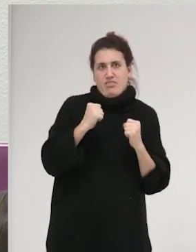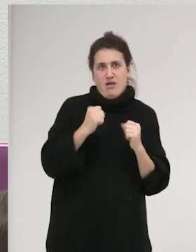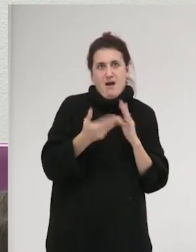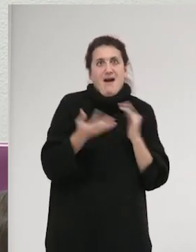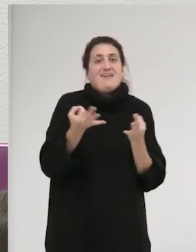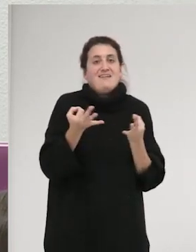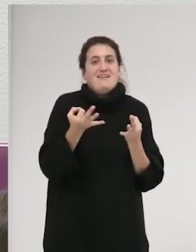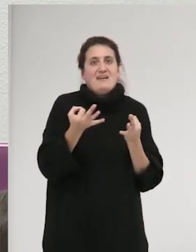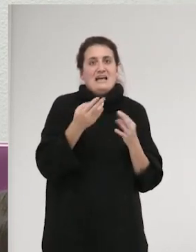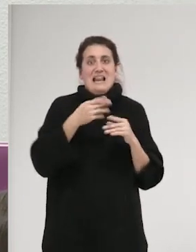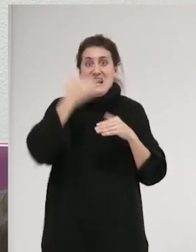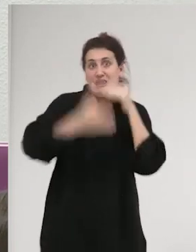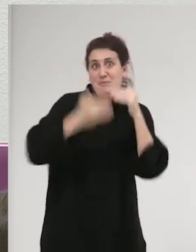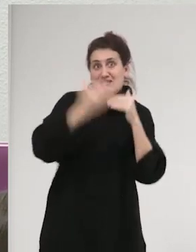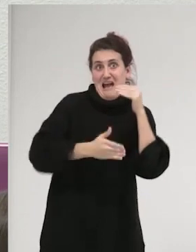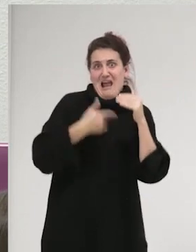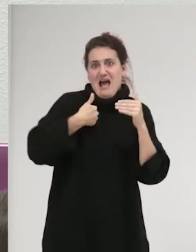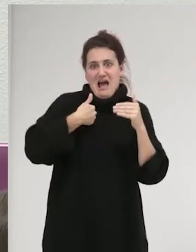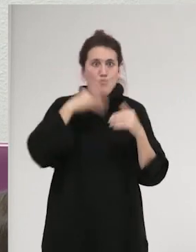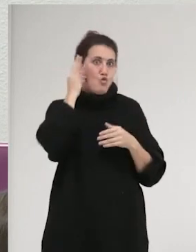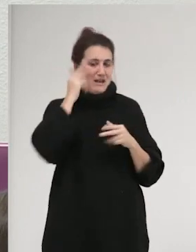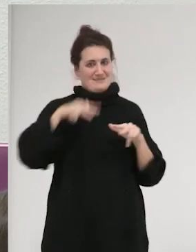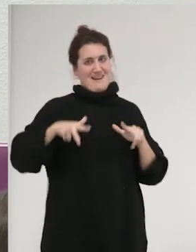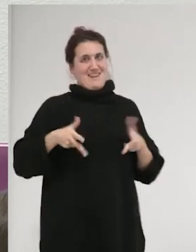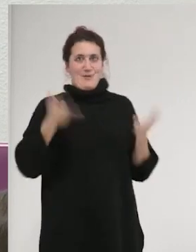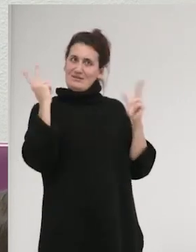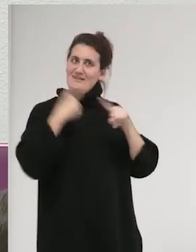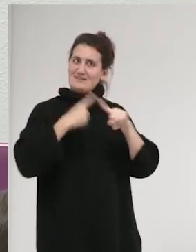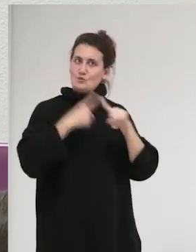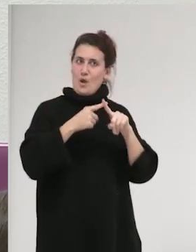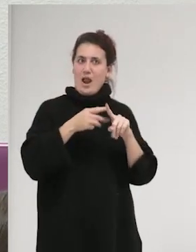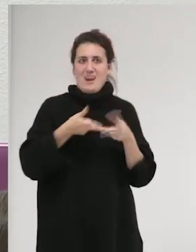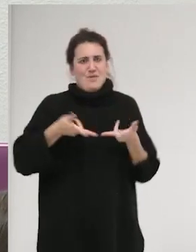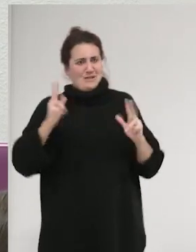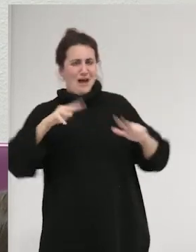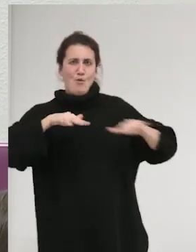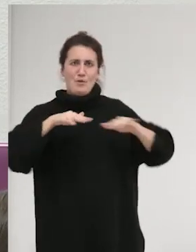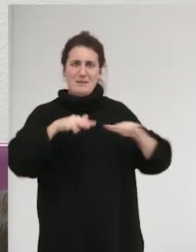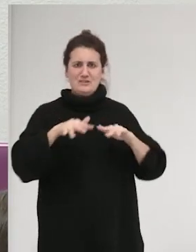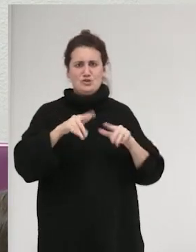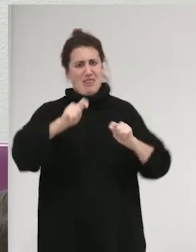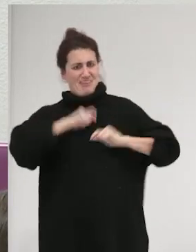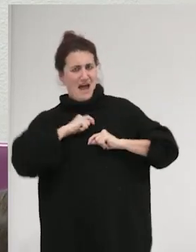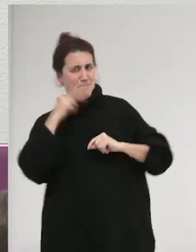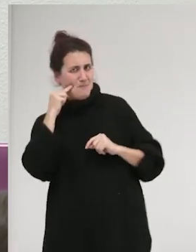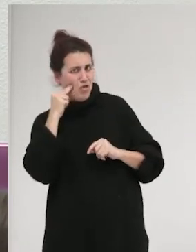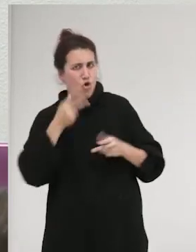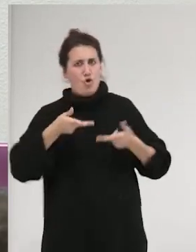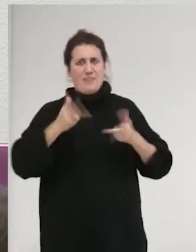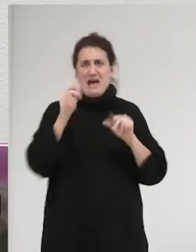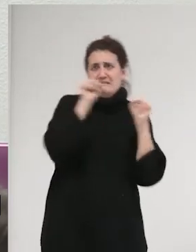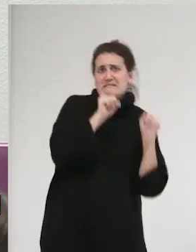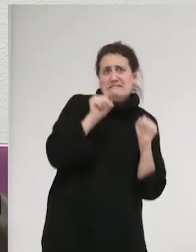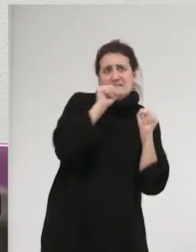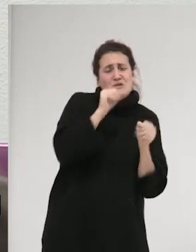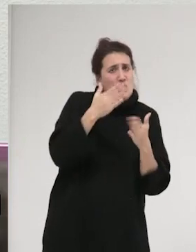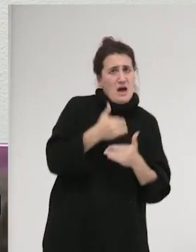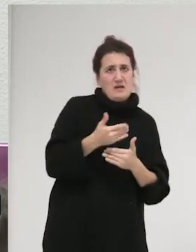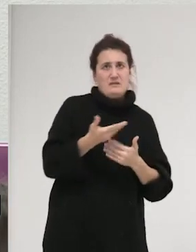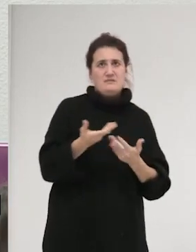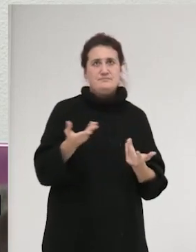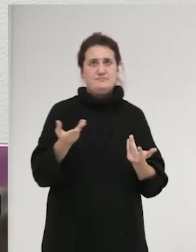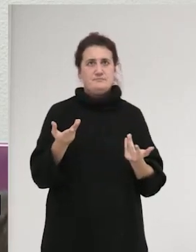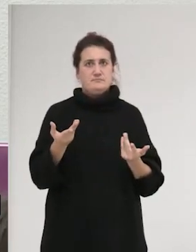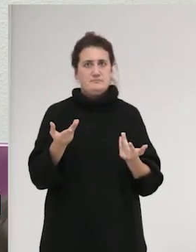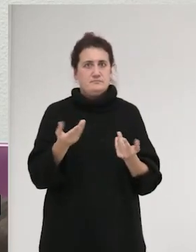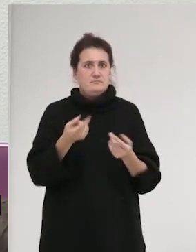limitar la libertad sexual de las mujeres, la libertad de movimientos, incentivar el miedo, incentivar la indefensión, me parece que